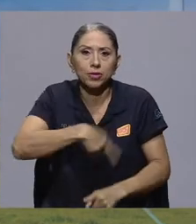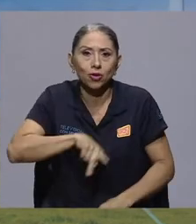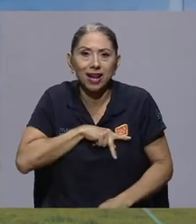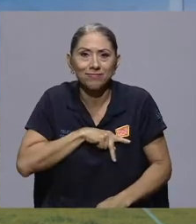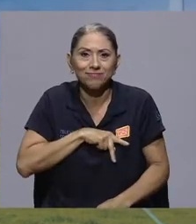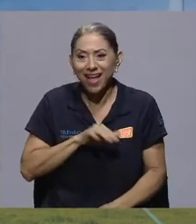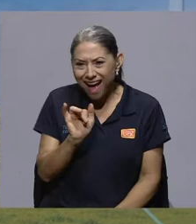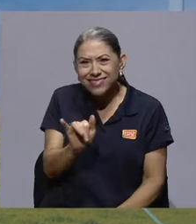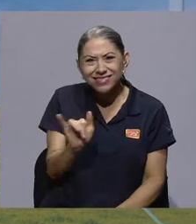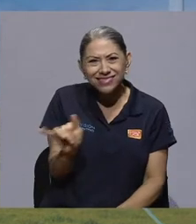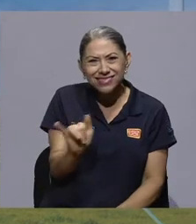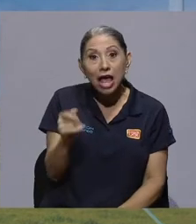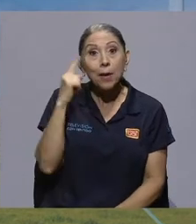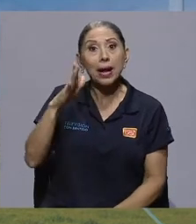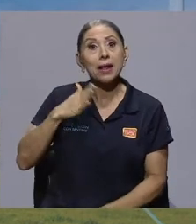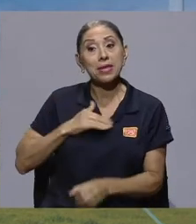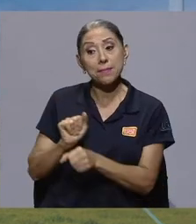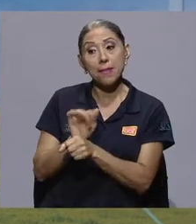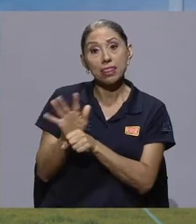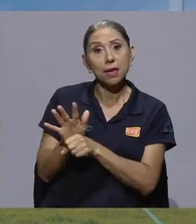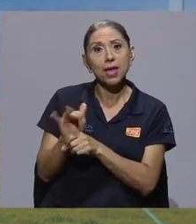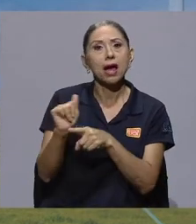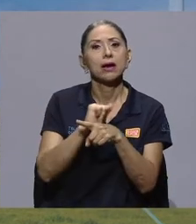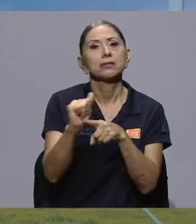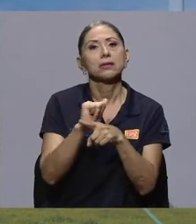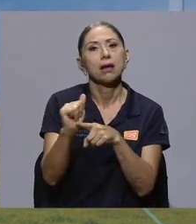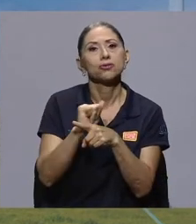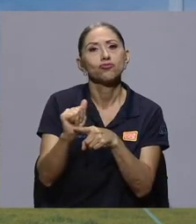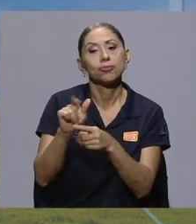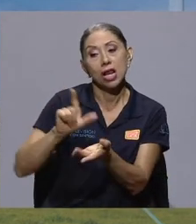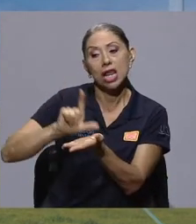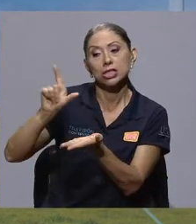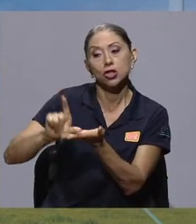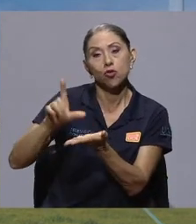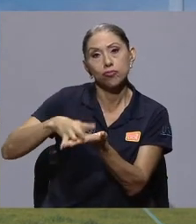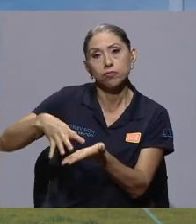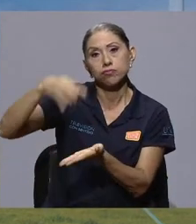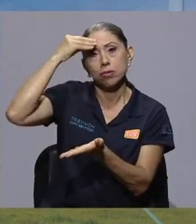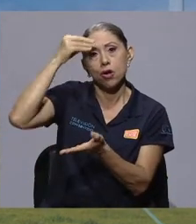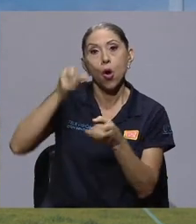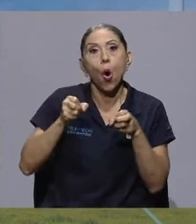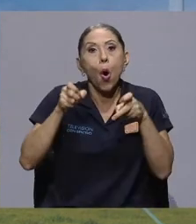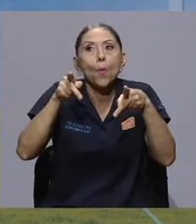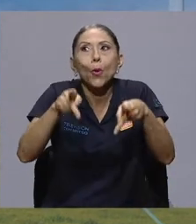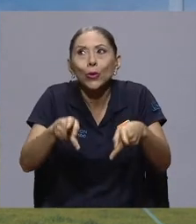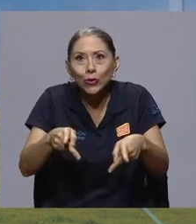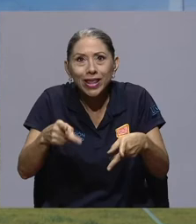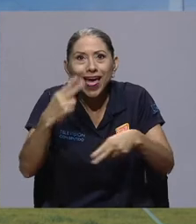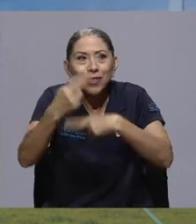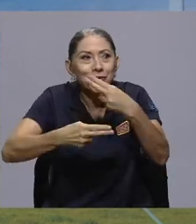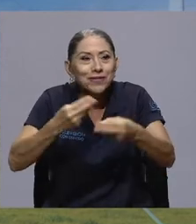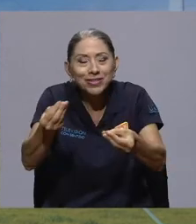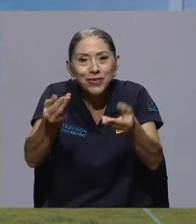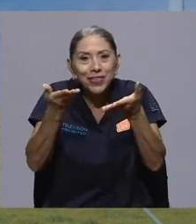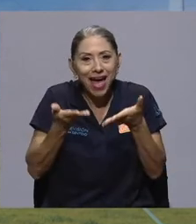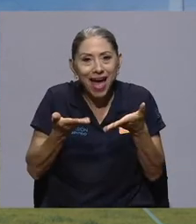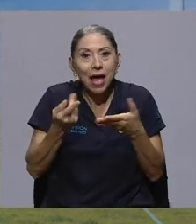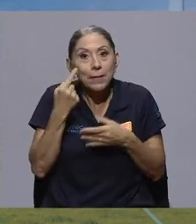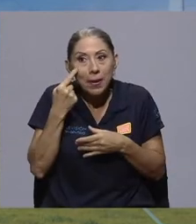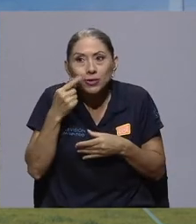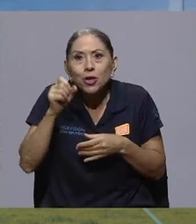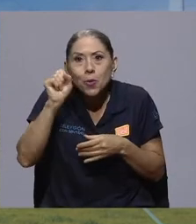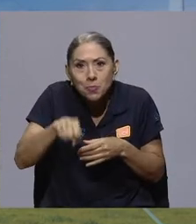Para mí la pandemia fue un ensayo, fue una lección, una oportunidad que nos está dando el universo para que veamos cómo sí podemos actuar